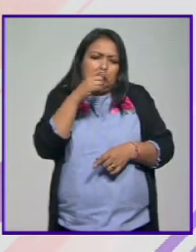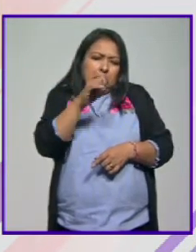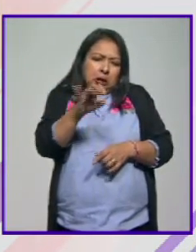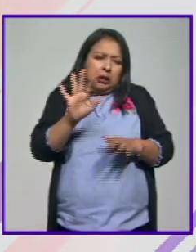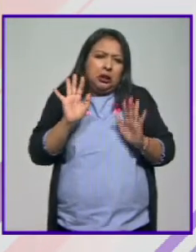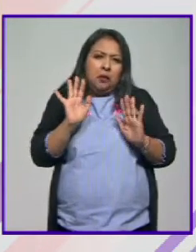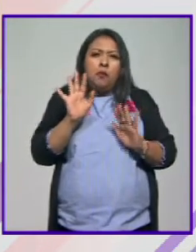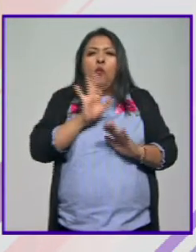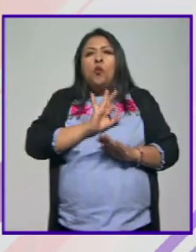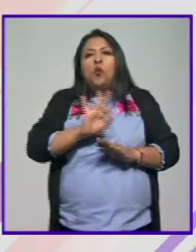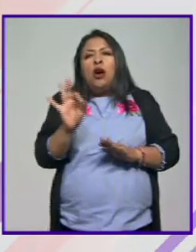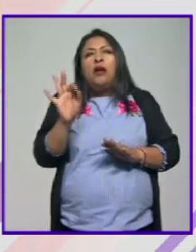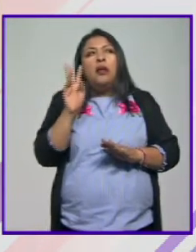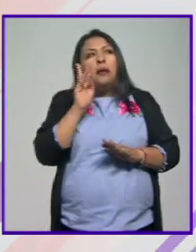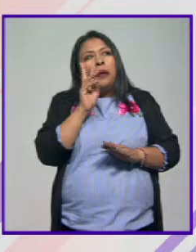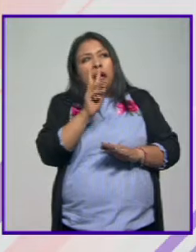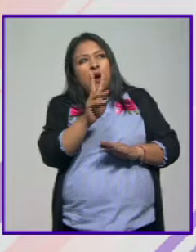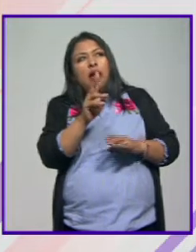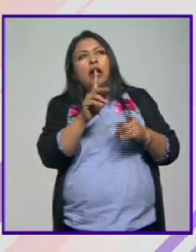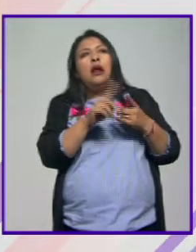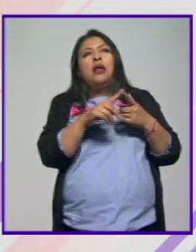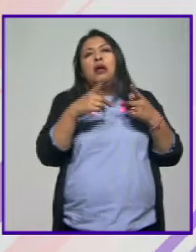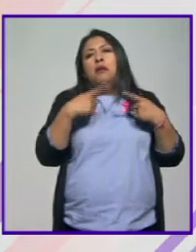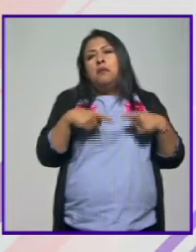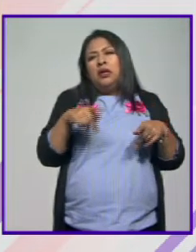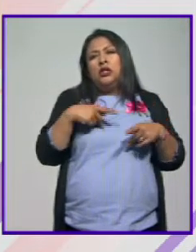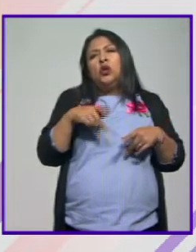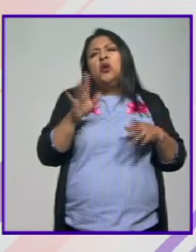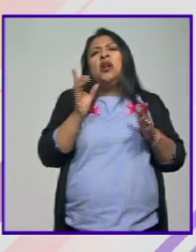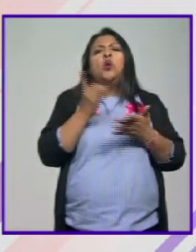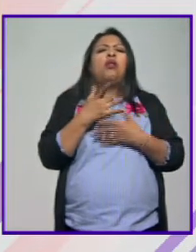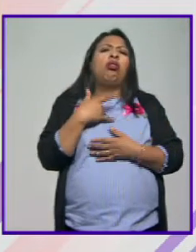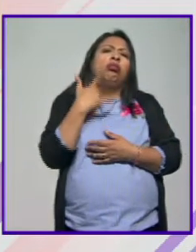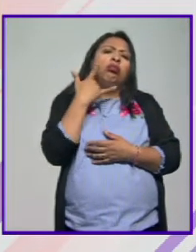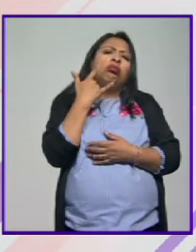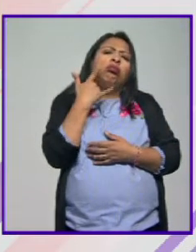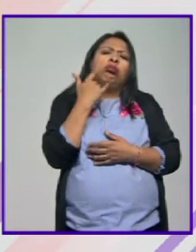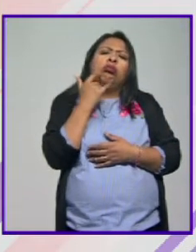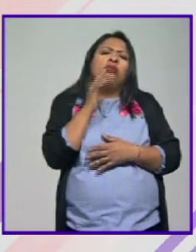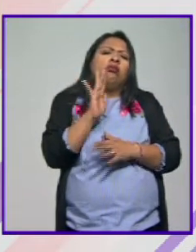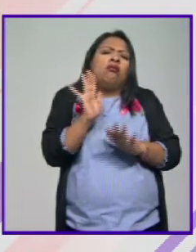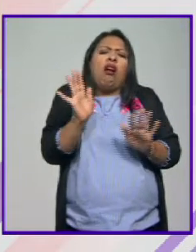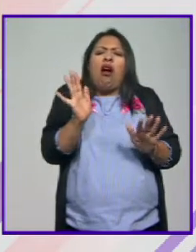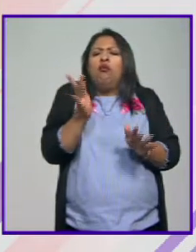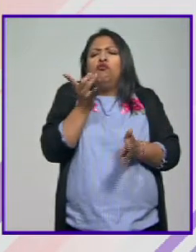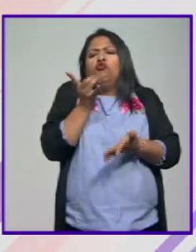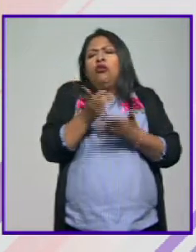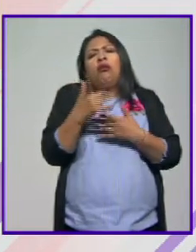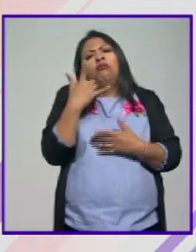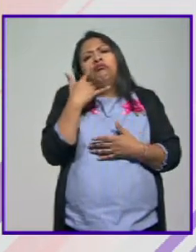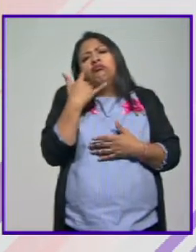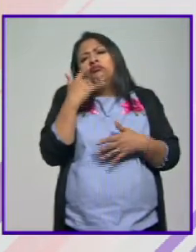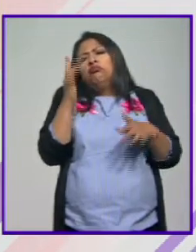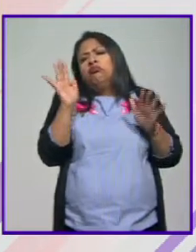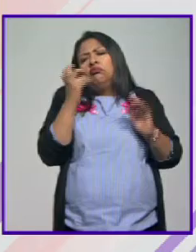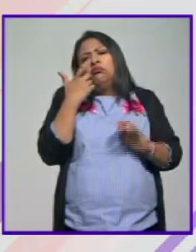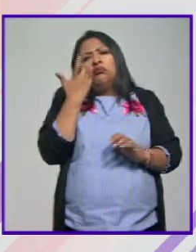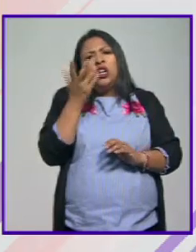la puede disfrutar tanto la persona que va simplemente a entretenerse sin ningún afán ¿no? de de